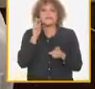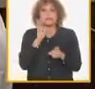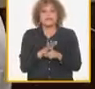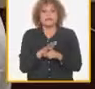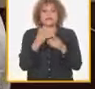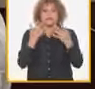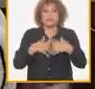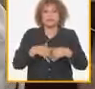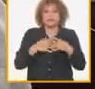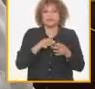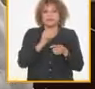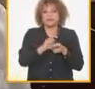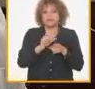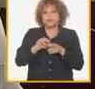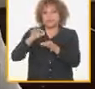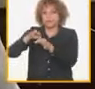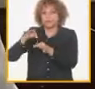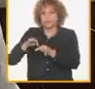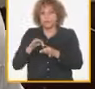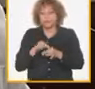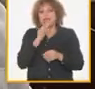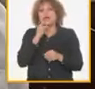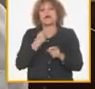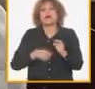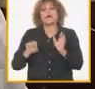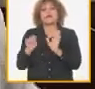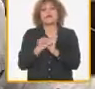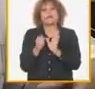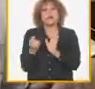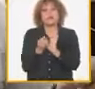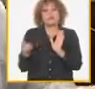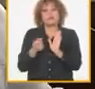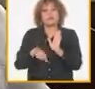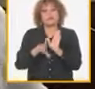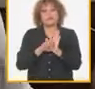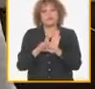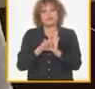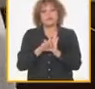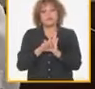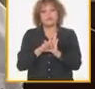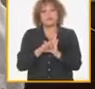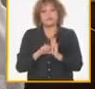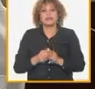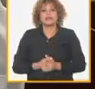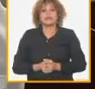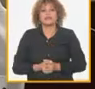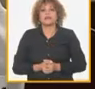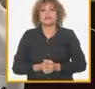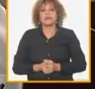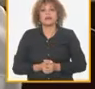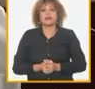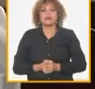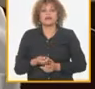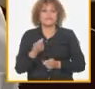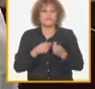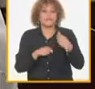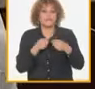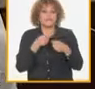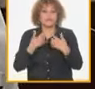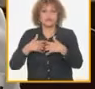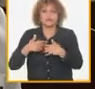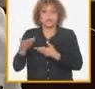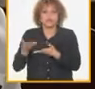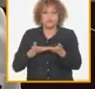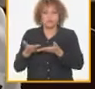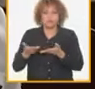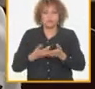agropecuarias se aprobó el decreto ley 35 para la comercialización que también da una amplitud en